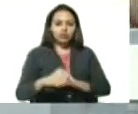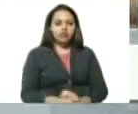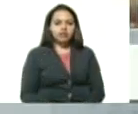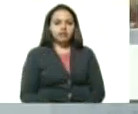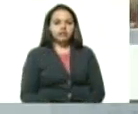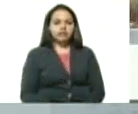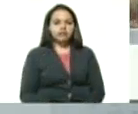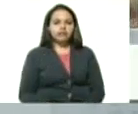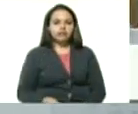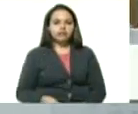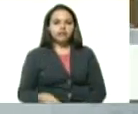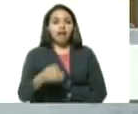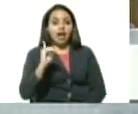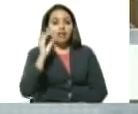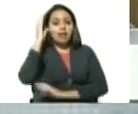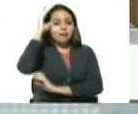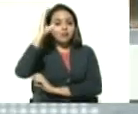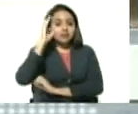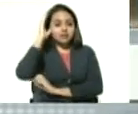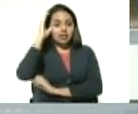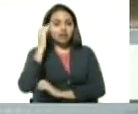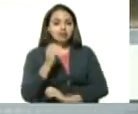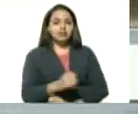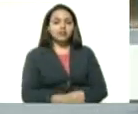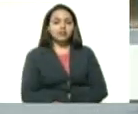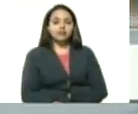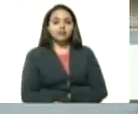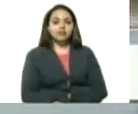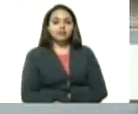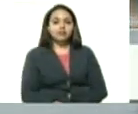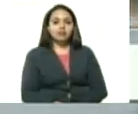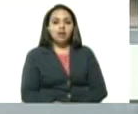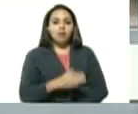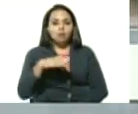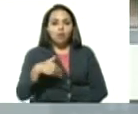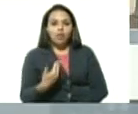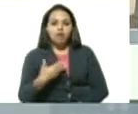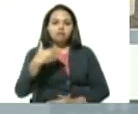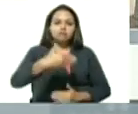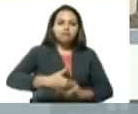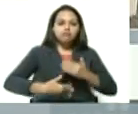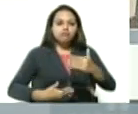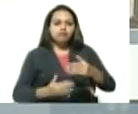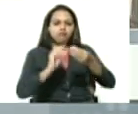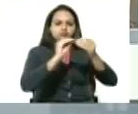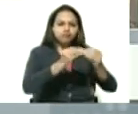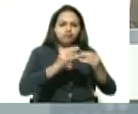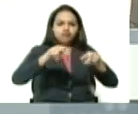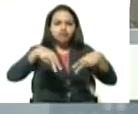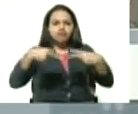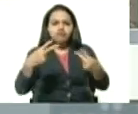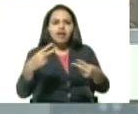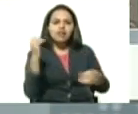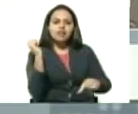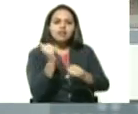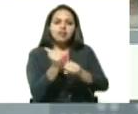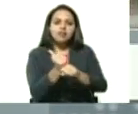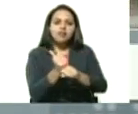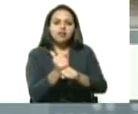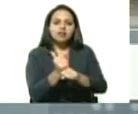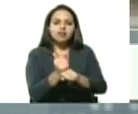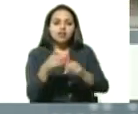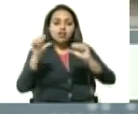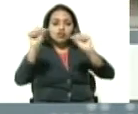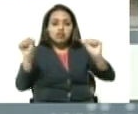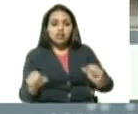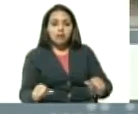tener toda la capacidad para, bueno, avanzar en el mantenimiento, funcionamiento de los